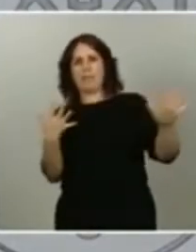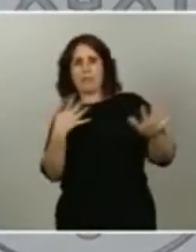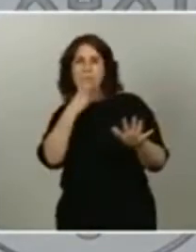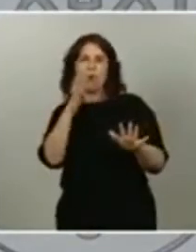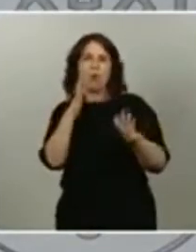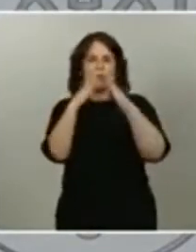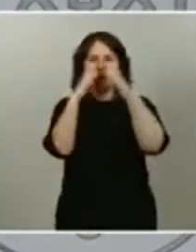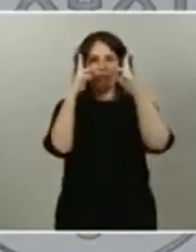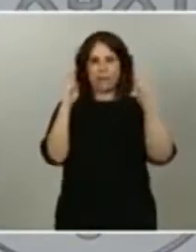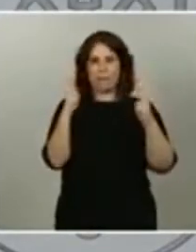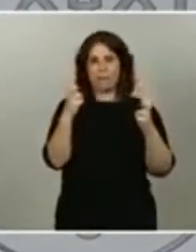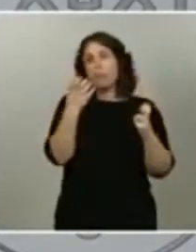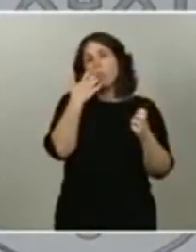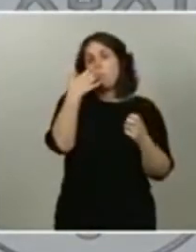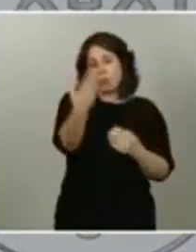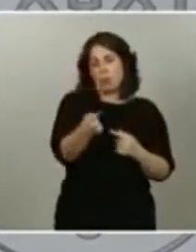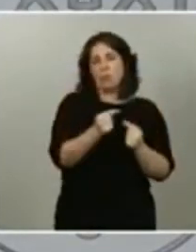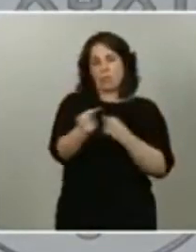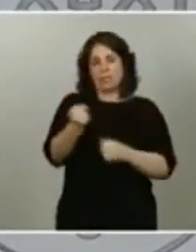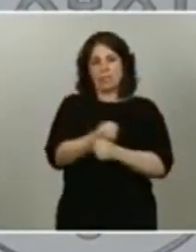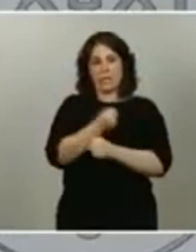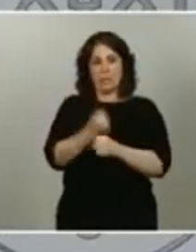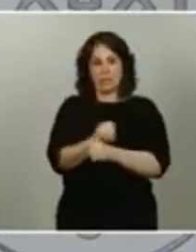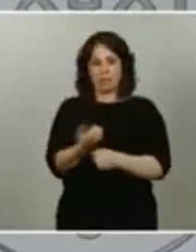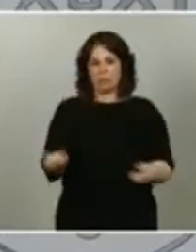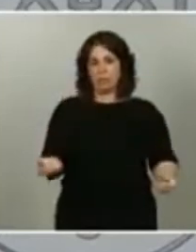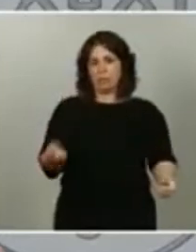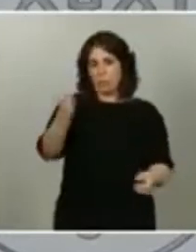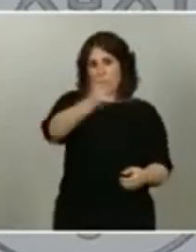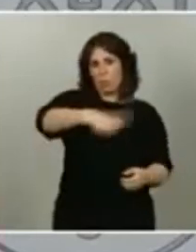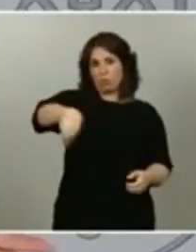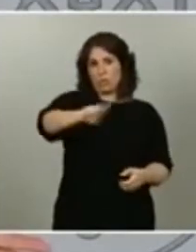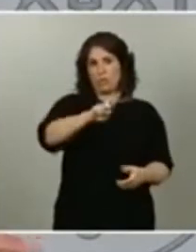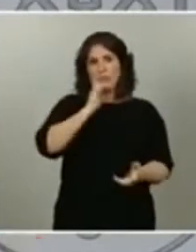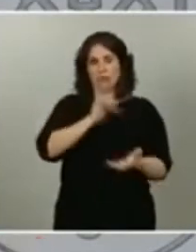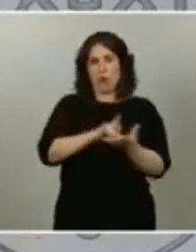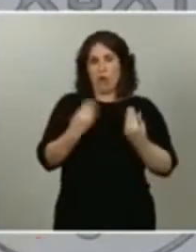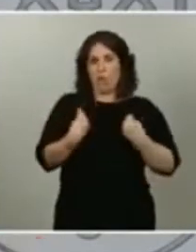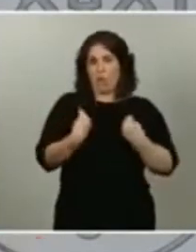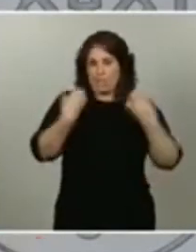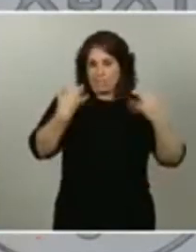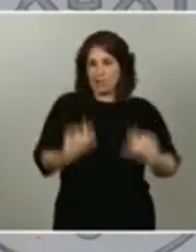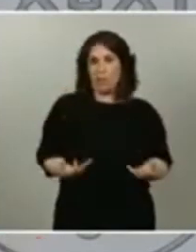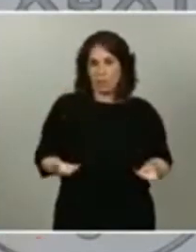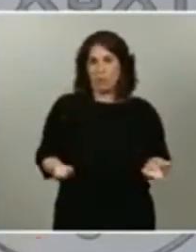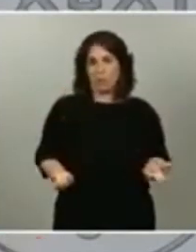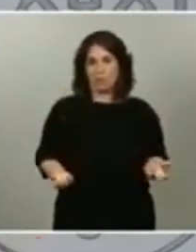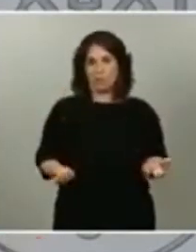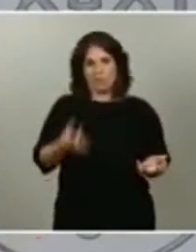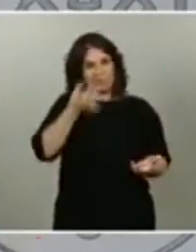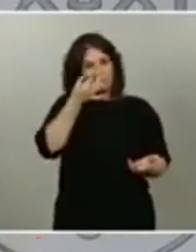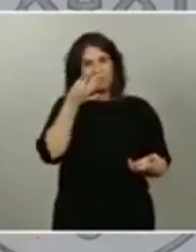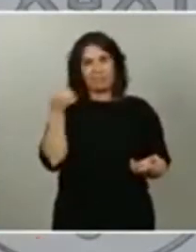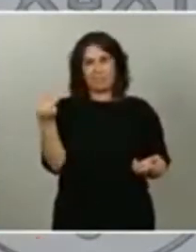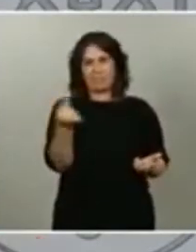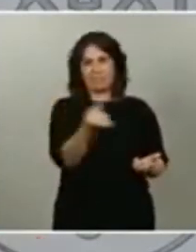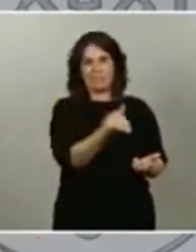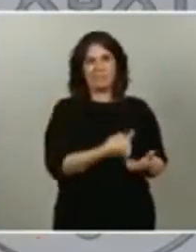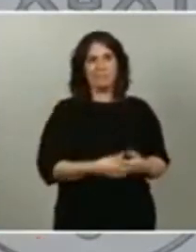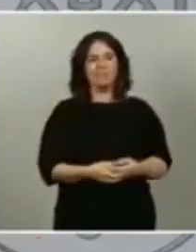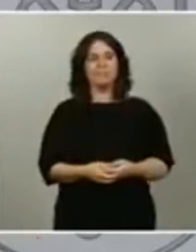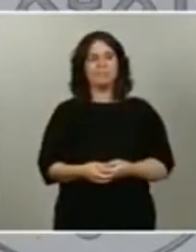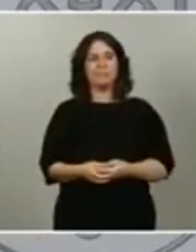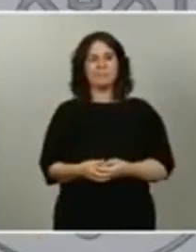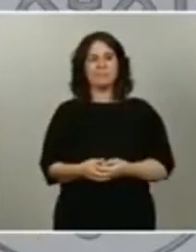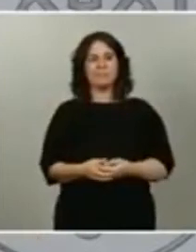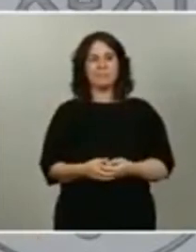teletrabajo es uno de ellos. Ustedes mismos lo han podido vivir, seguro, en primera persona, todos y cada uno de los ciudadanos. Y esto